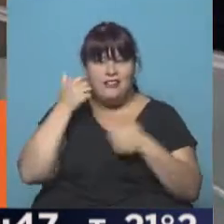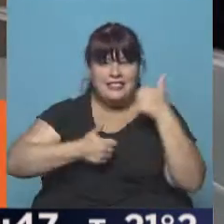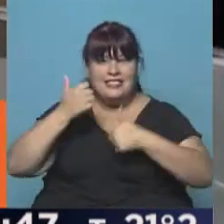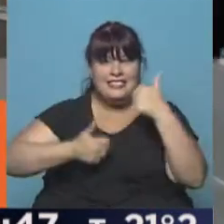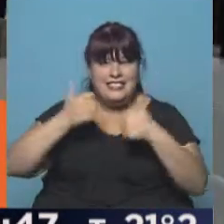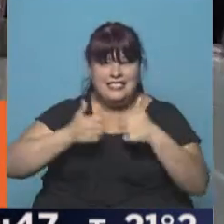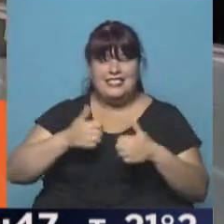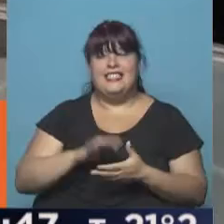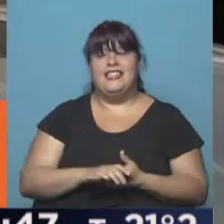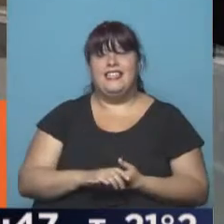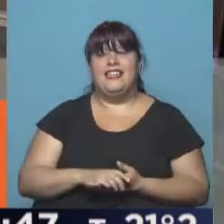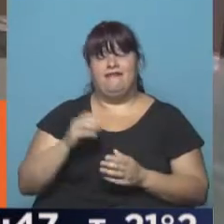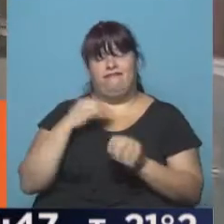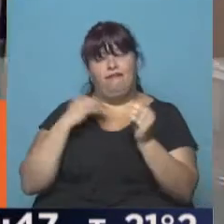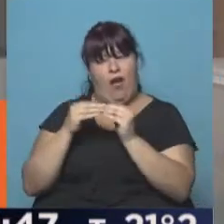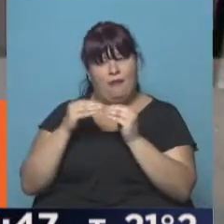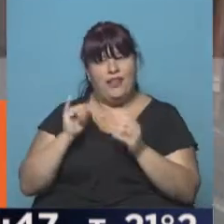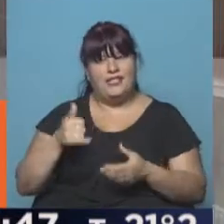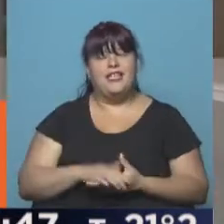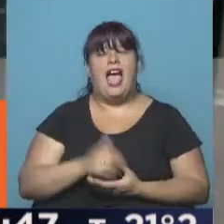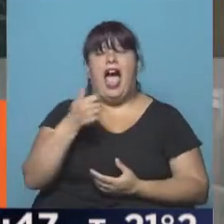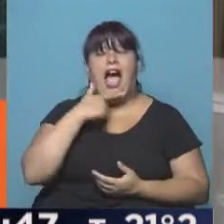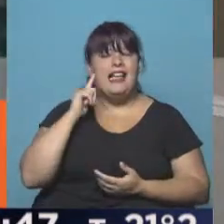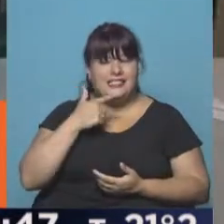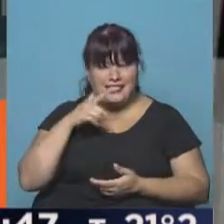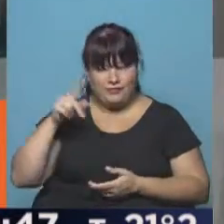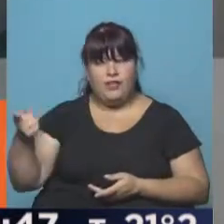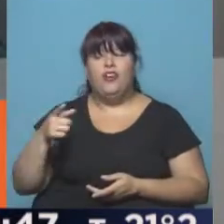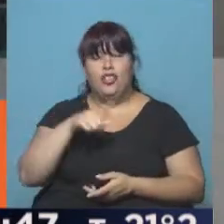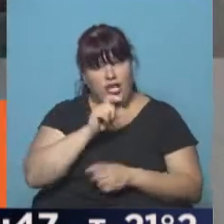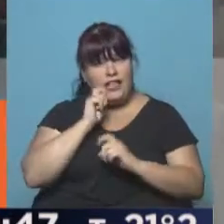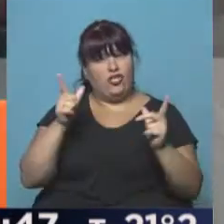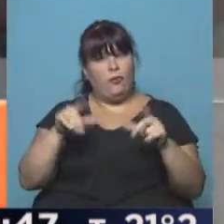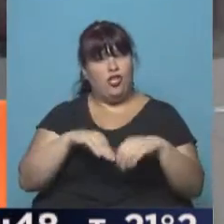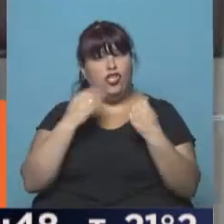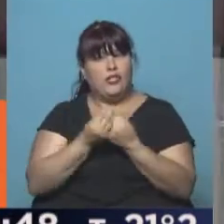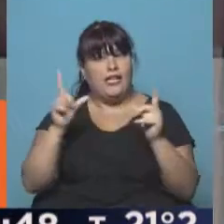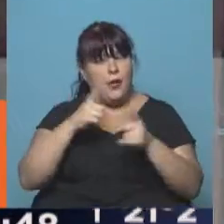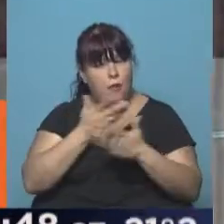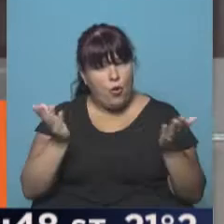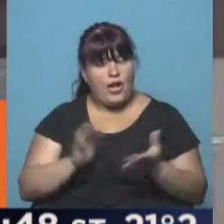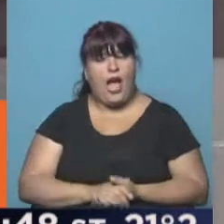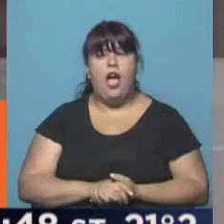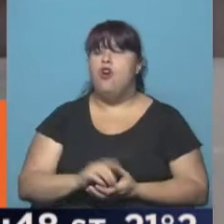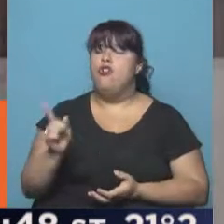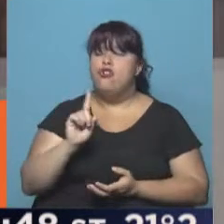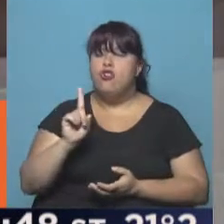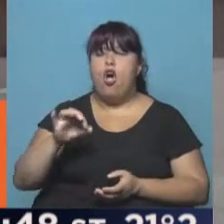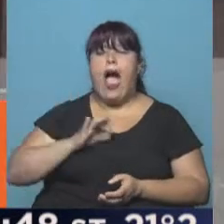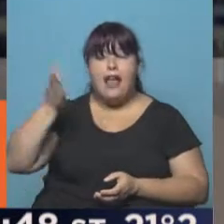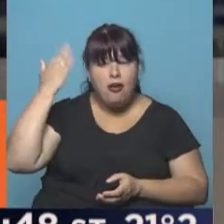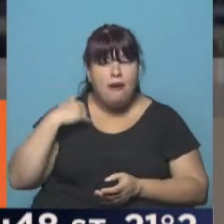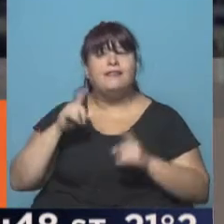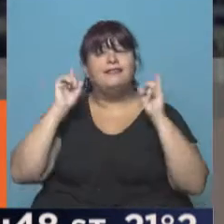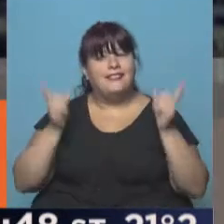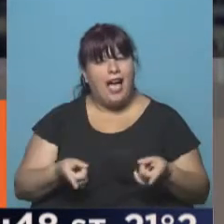compitiendo con Gonzalo Asís. un gran amigo, con Gonzalo Asís. Exactamente. ¿Lo sorprendió los resultados para la televisión pública? No, porque el año pasado también